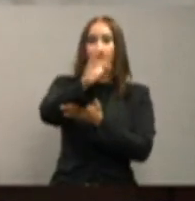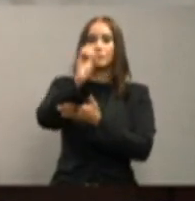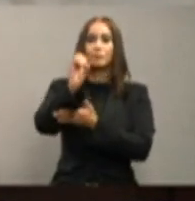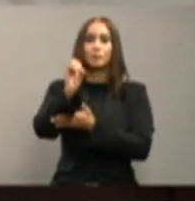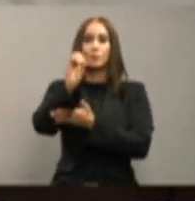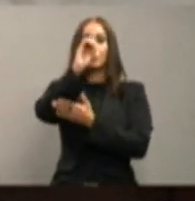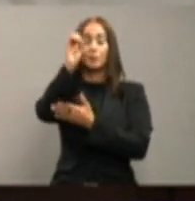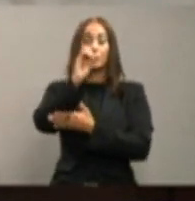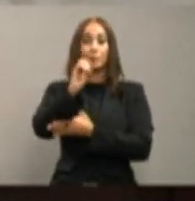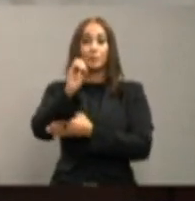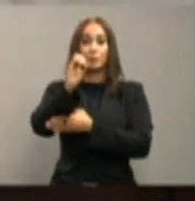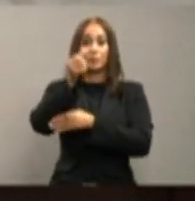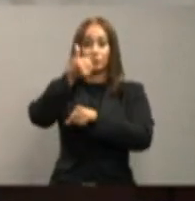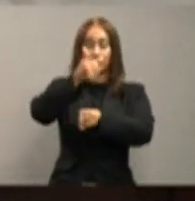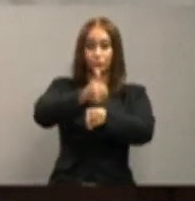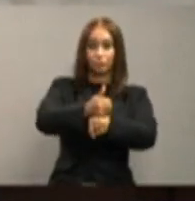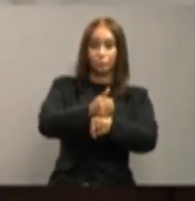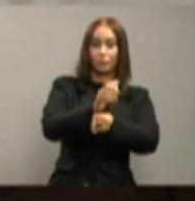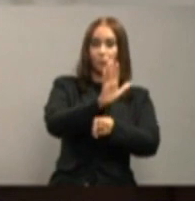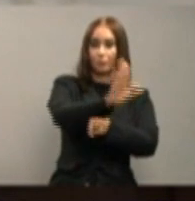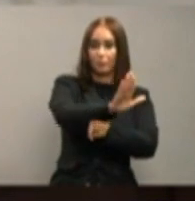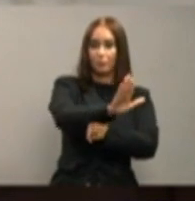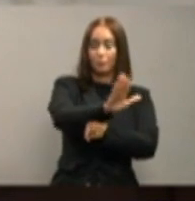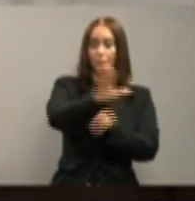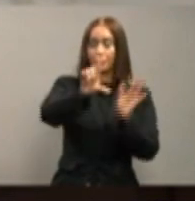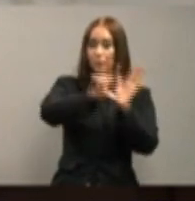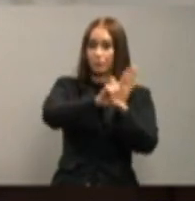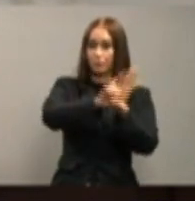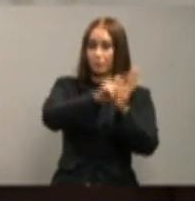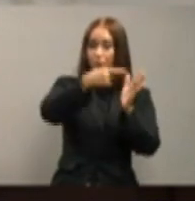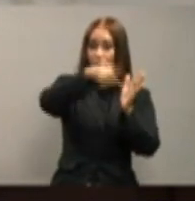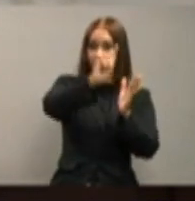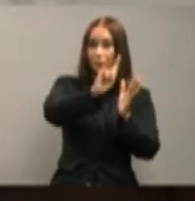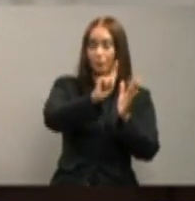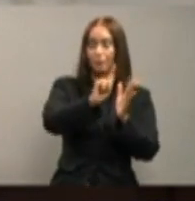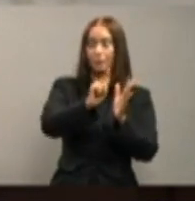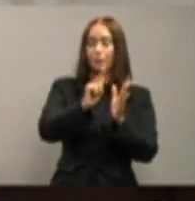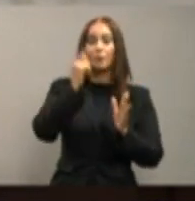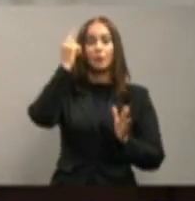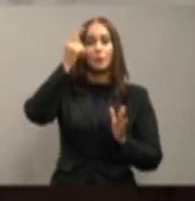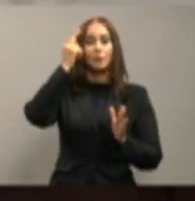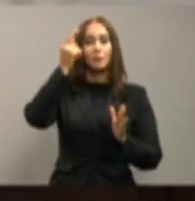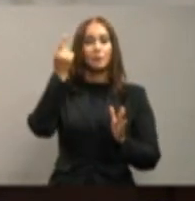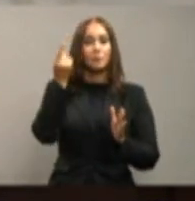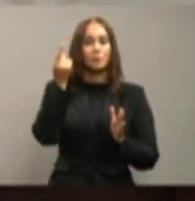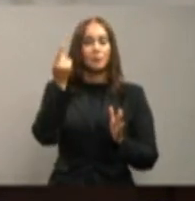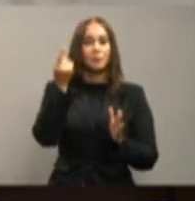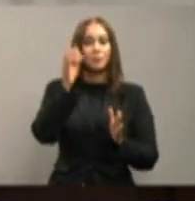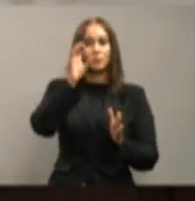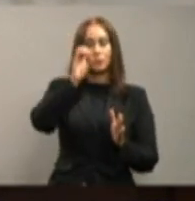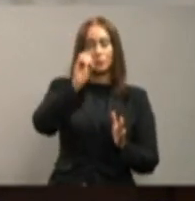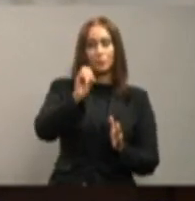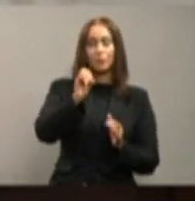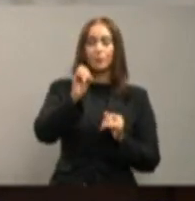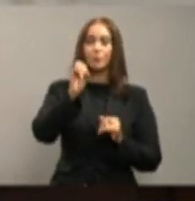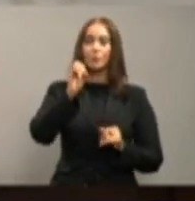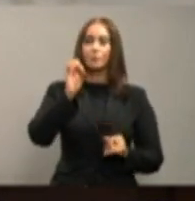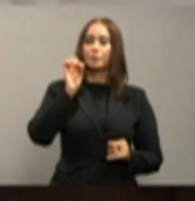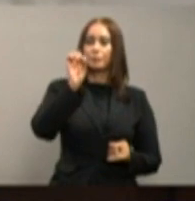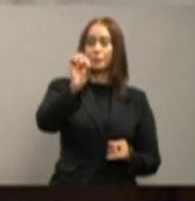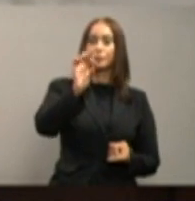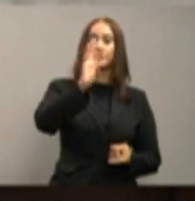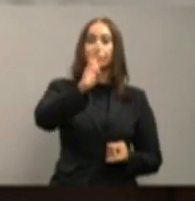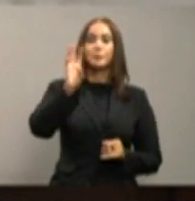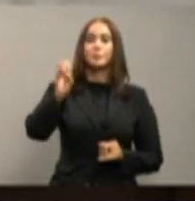que está establecido en la ley que me parece, consultor, que es un 0.66%